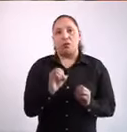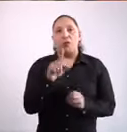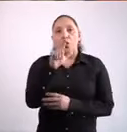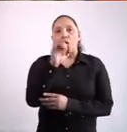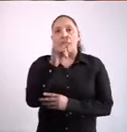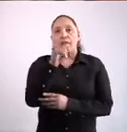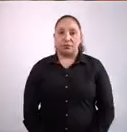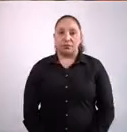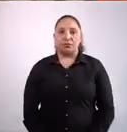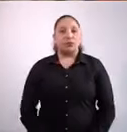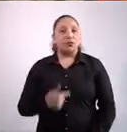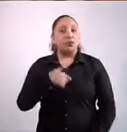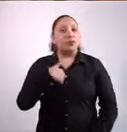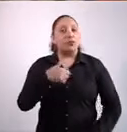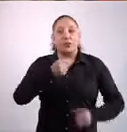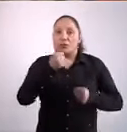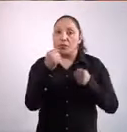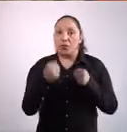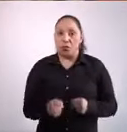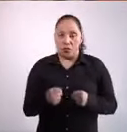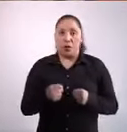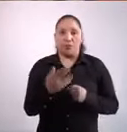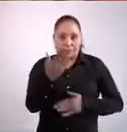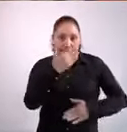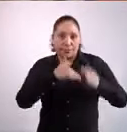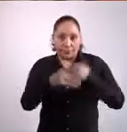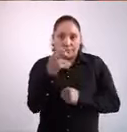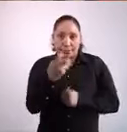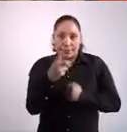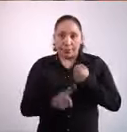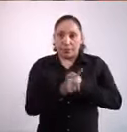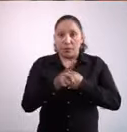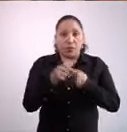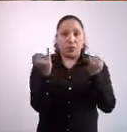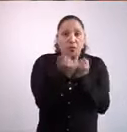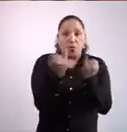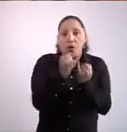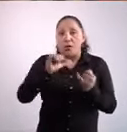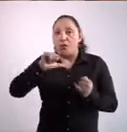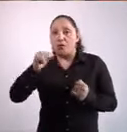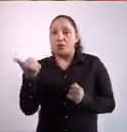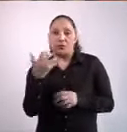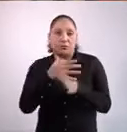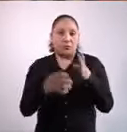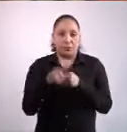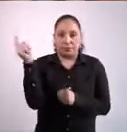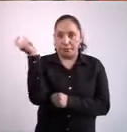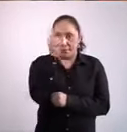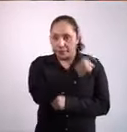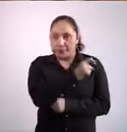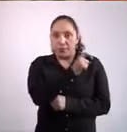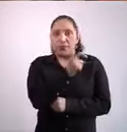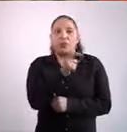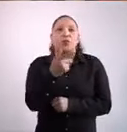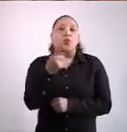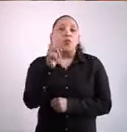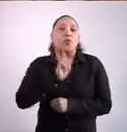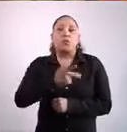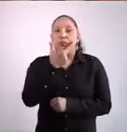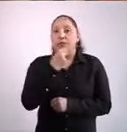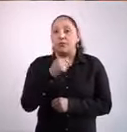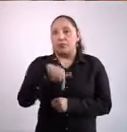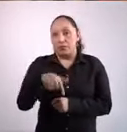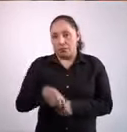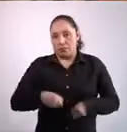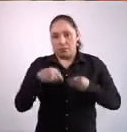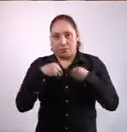o Locatel. Estoy segura que vamos a salir de esta, como de muchas otras situaciones difíciles que las y los habitantes